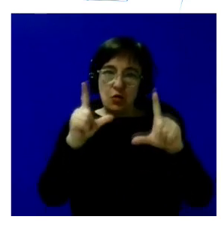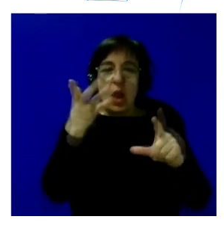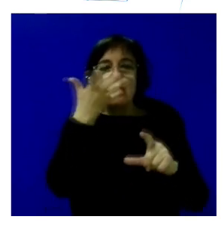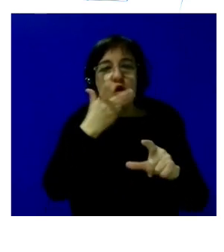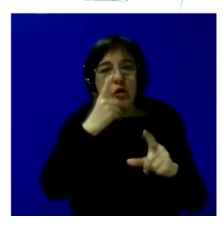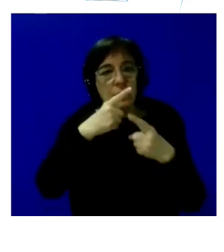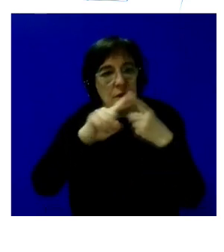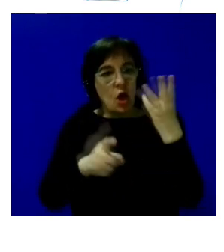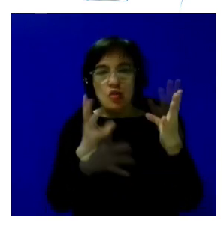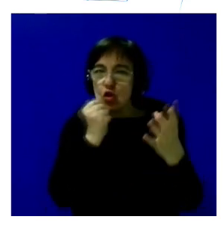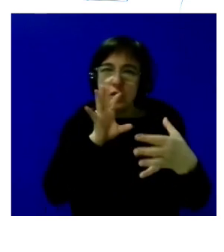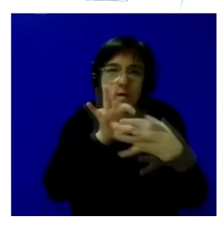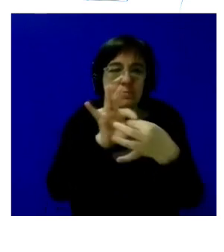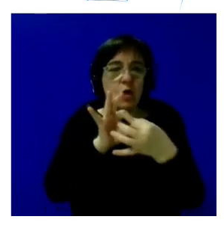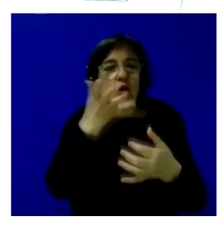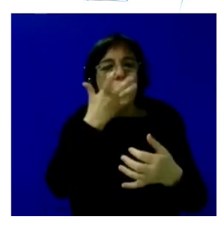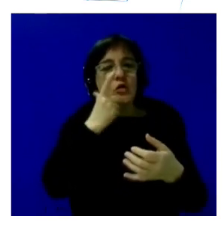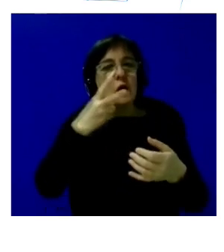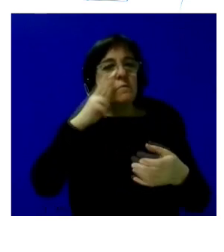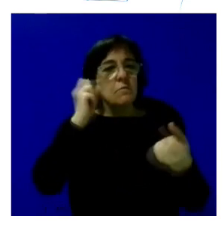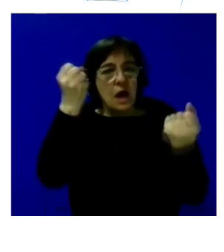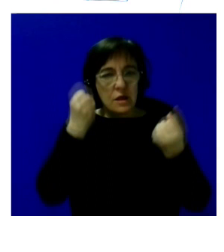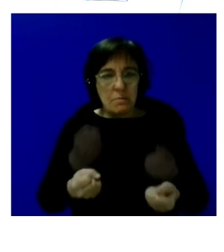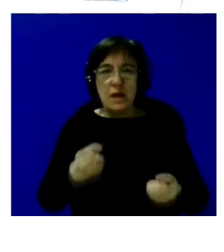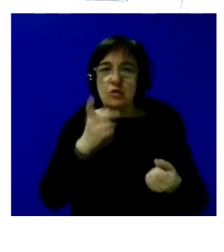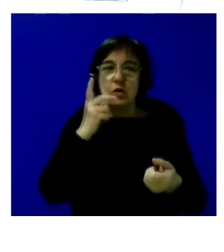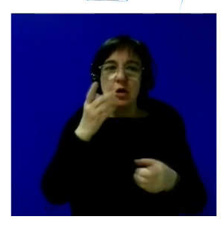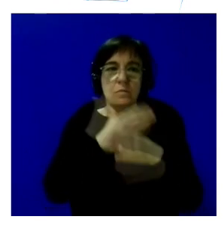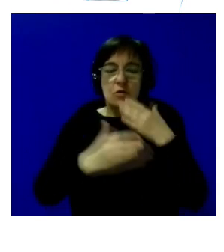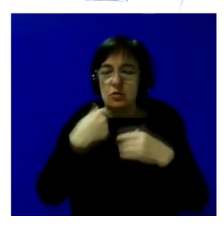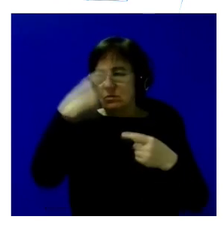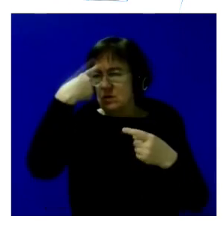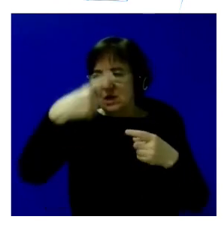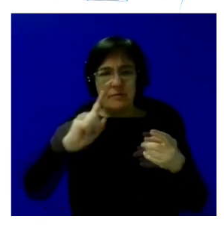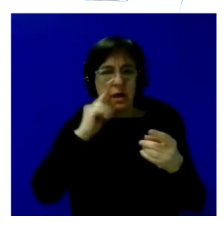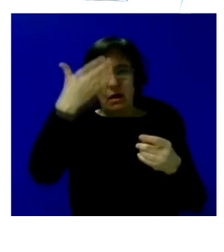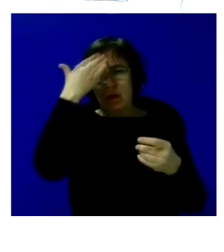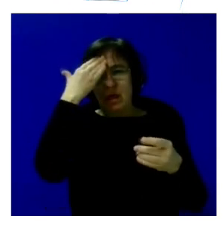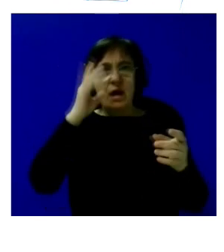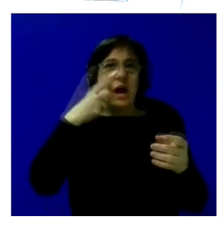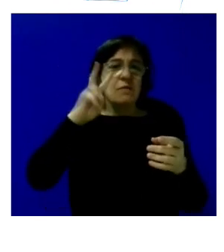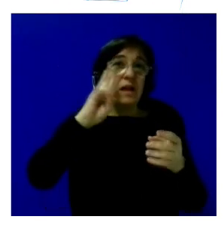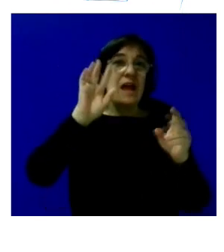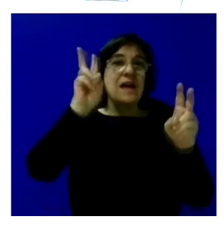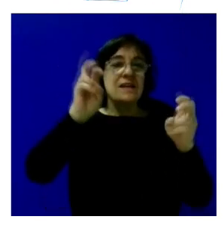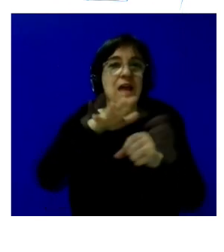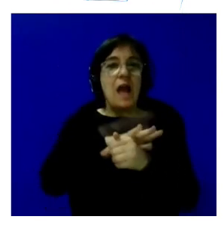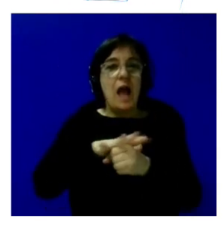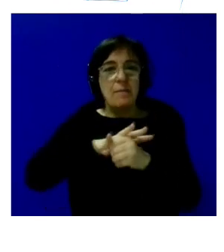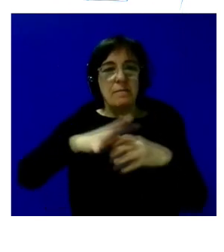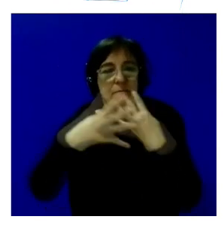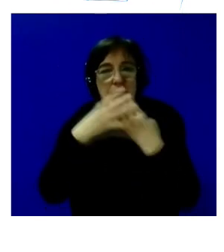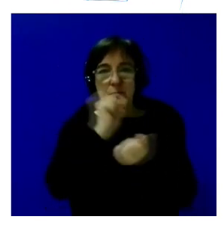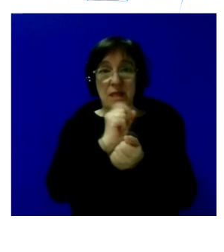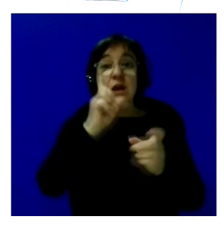y todas vinculadas con un conocimiento experto en discapacidad y que pivotaban desde la experiencia en el ámbito penitenciario y también en el ámbito del